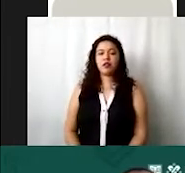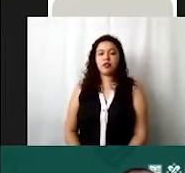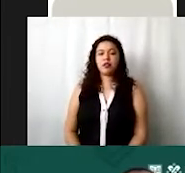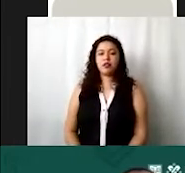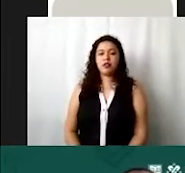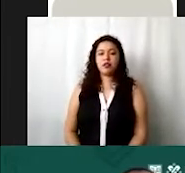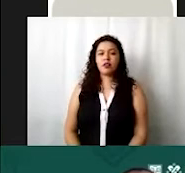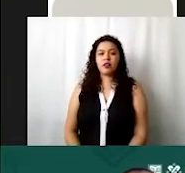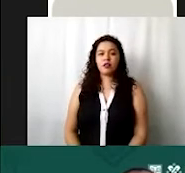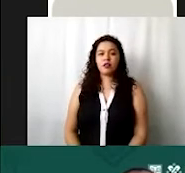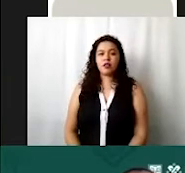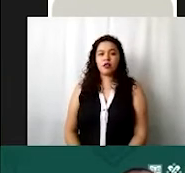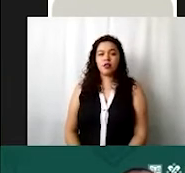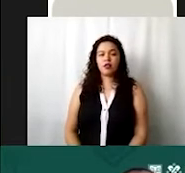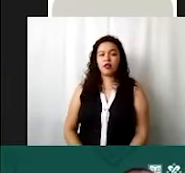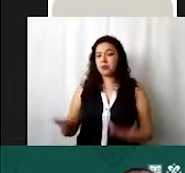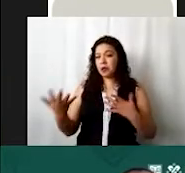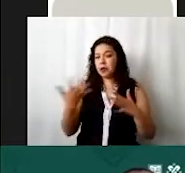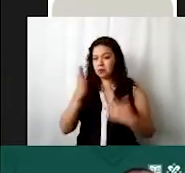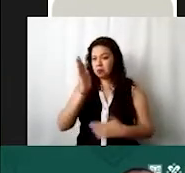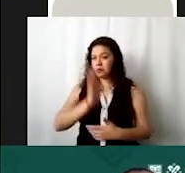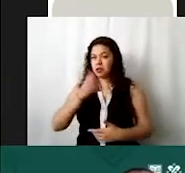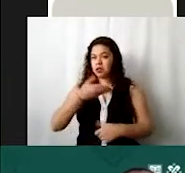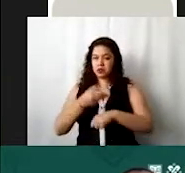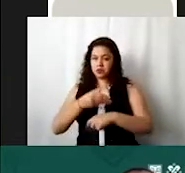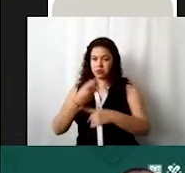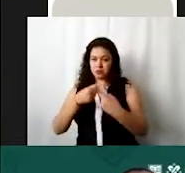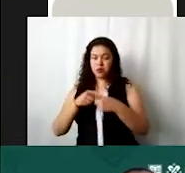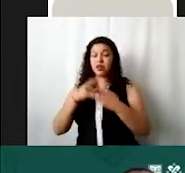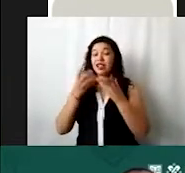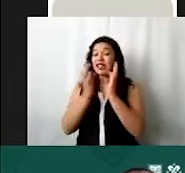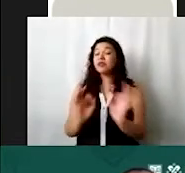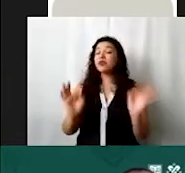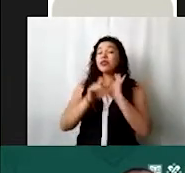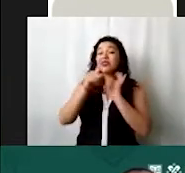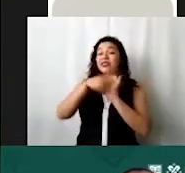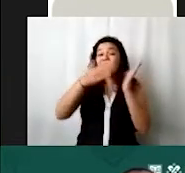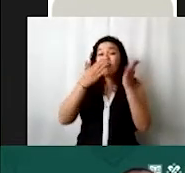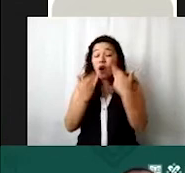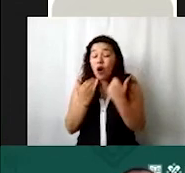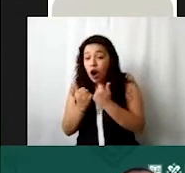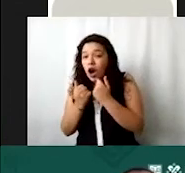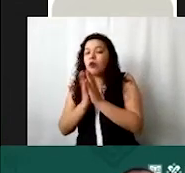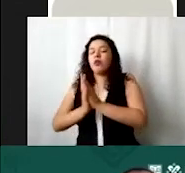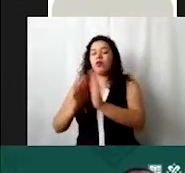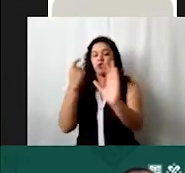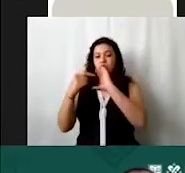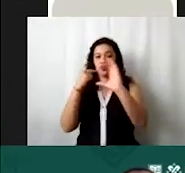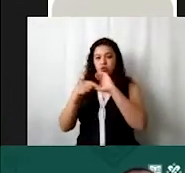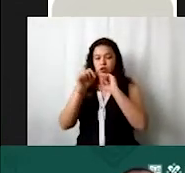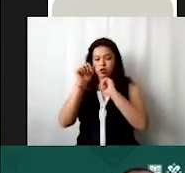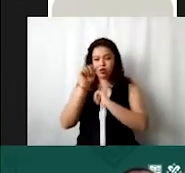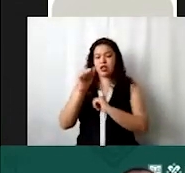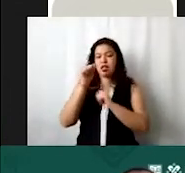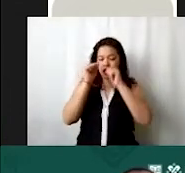algo así algo su clave de autorización son varios dígitos por eso es importante que si no la tienen envíen un correo al correo de atención